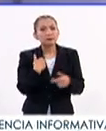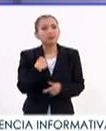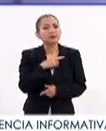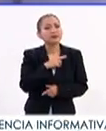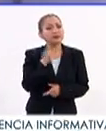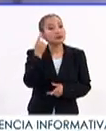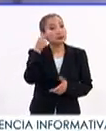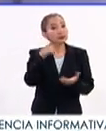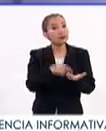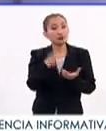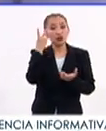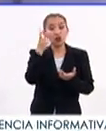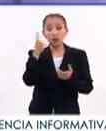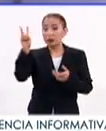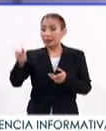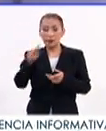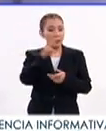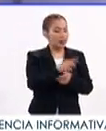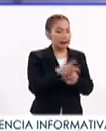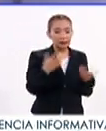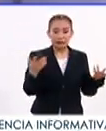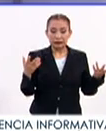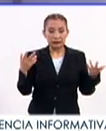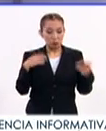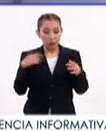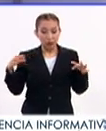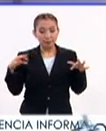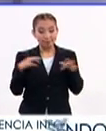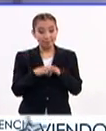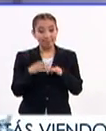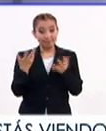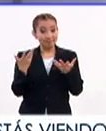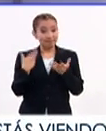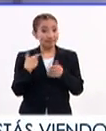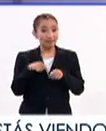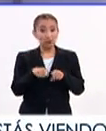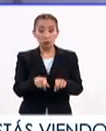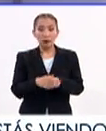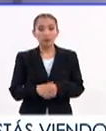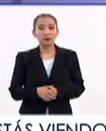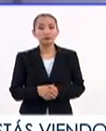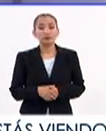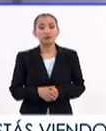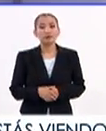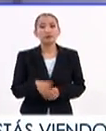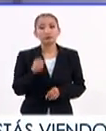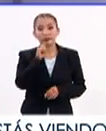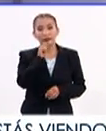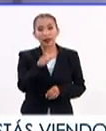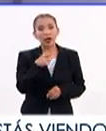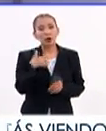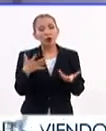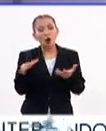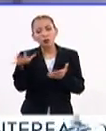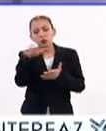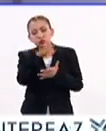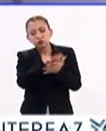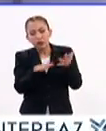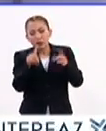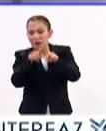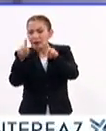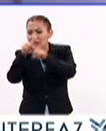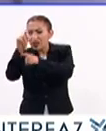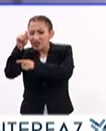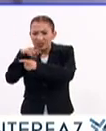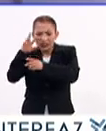estamos creyendo en dos verdades que podrían coincidir o convivir simultáneamente. Pero también esta hipertextualidad que nos